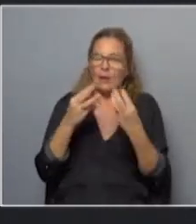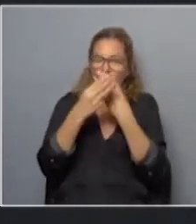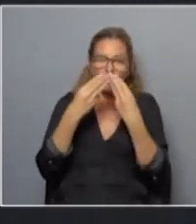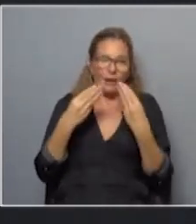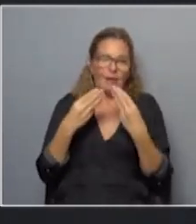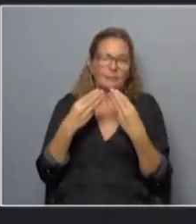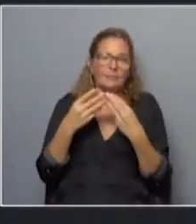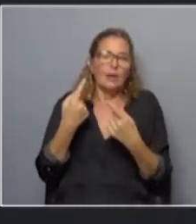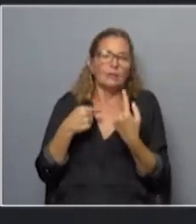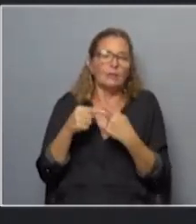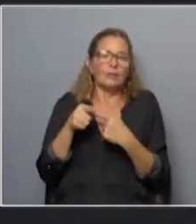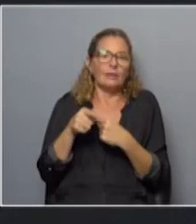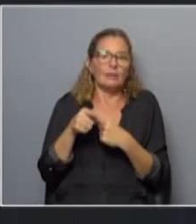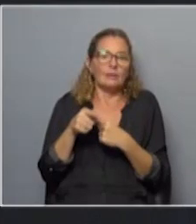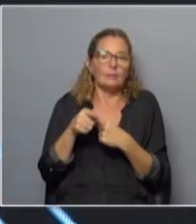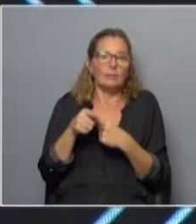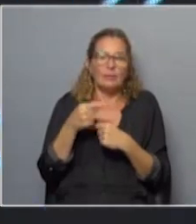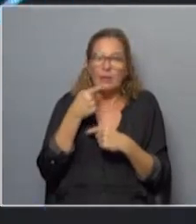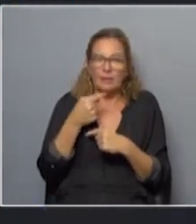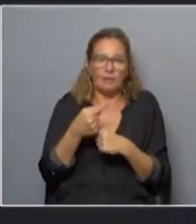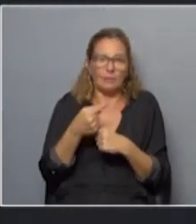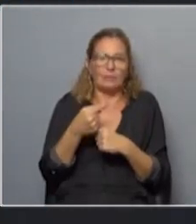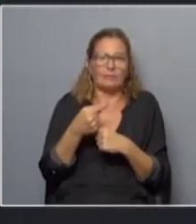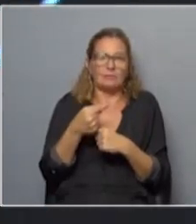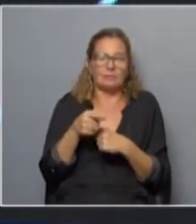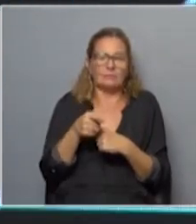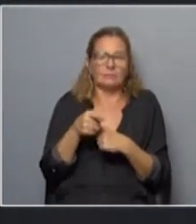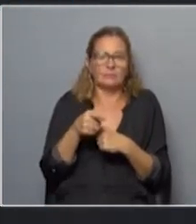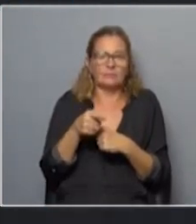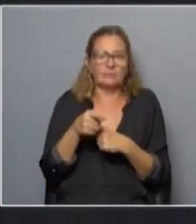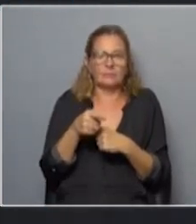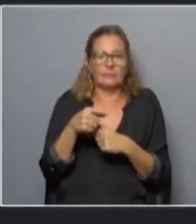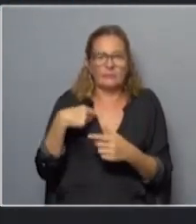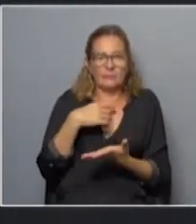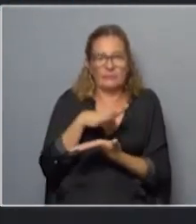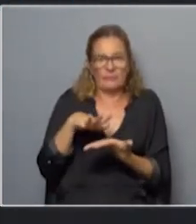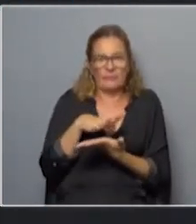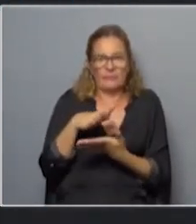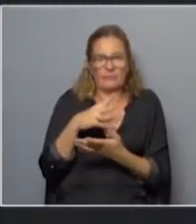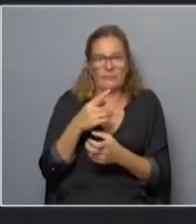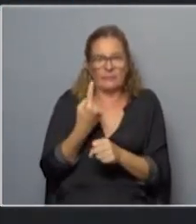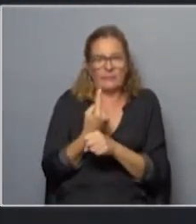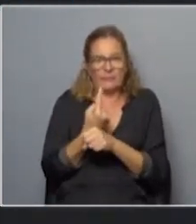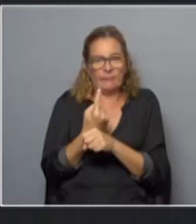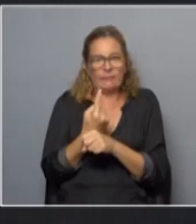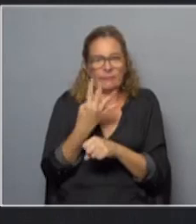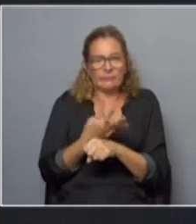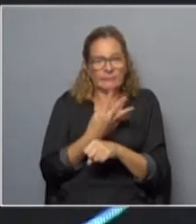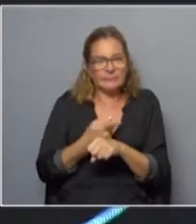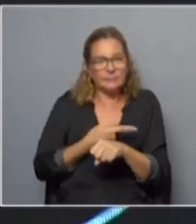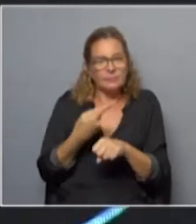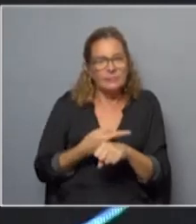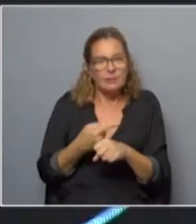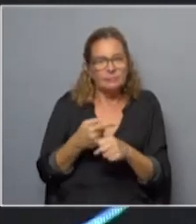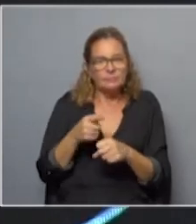así por eso es que nosotros insistimos en que esa situación esas primeras 4 horas esas declaraciones tienen